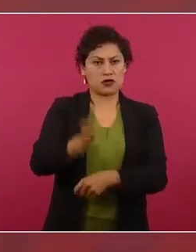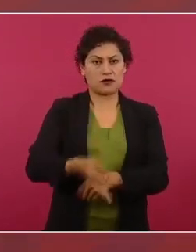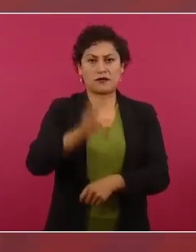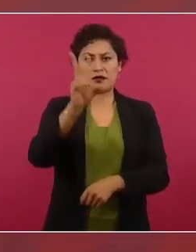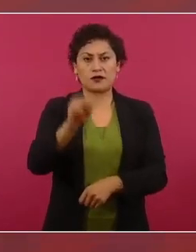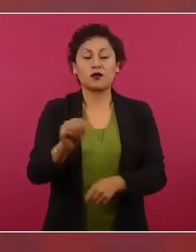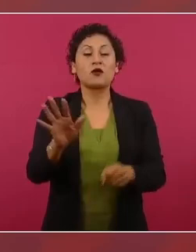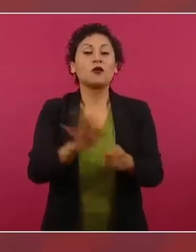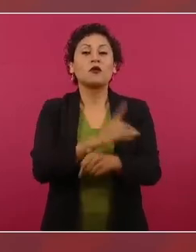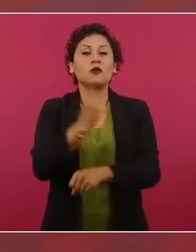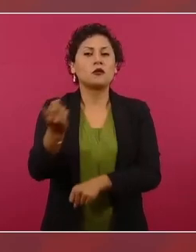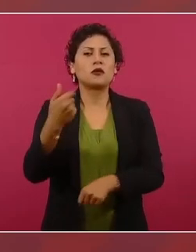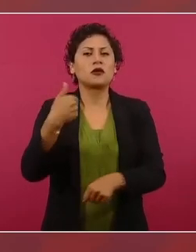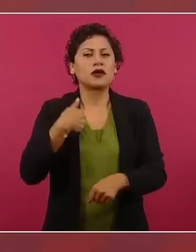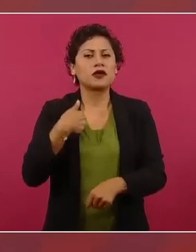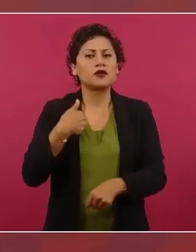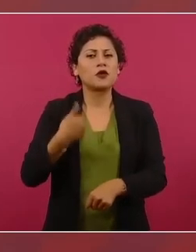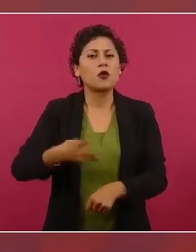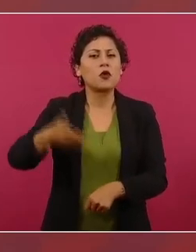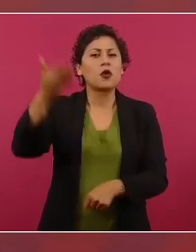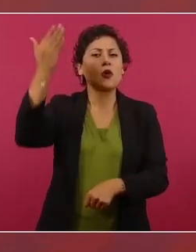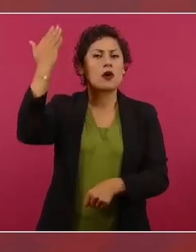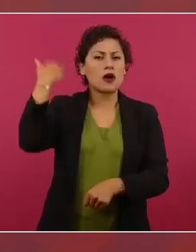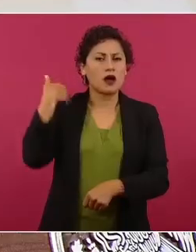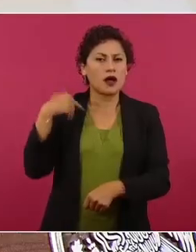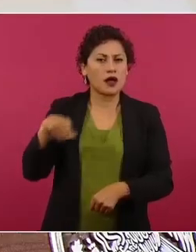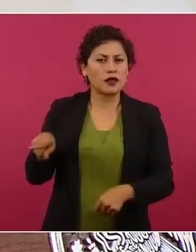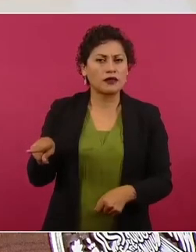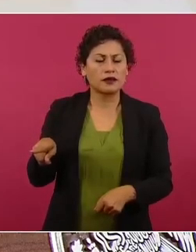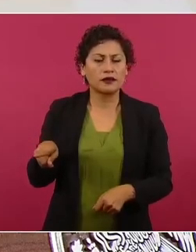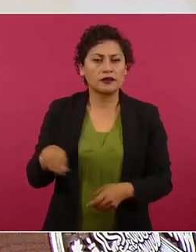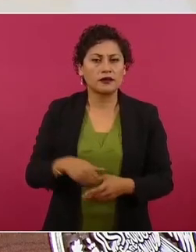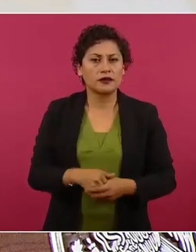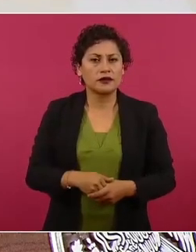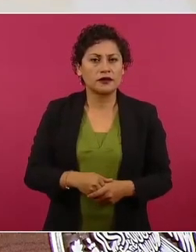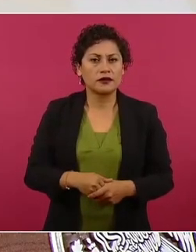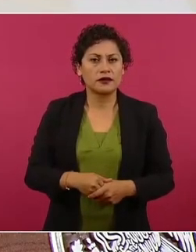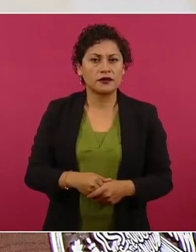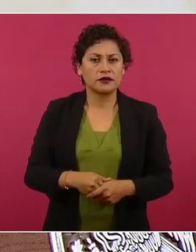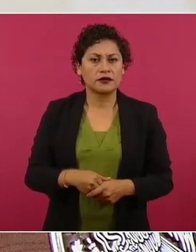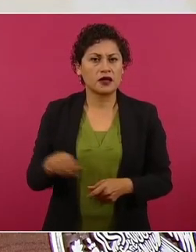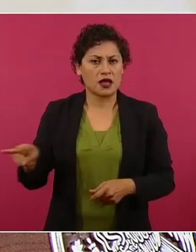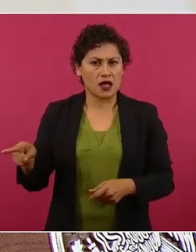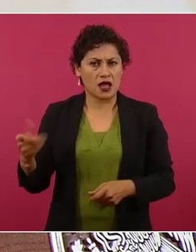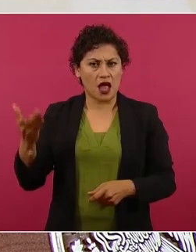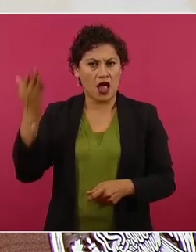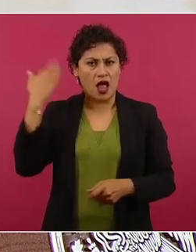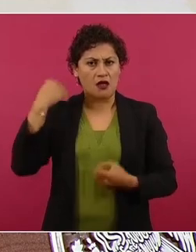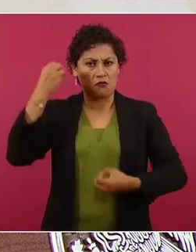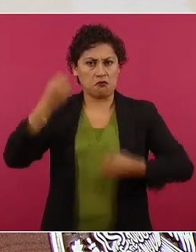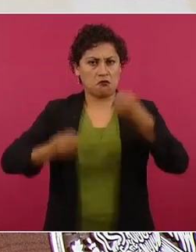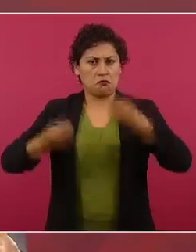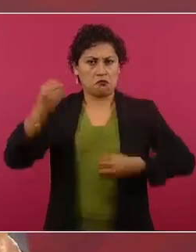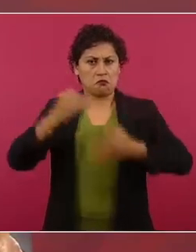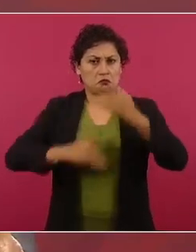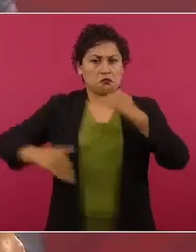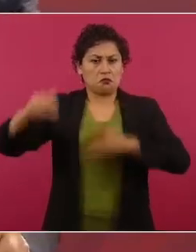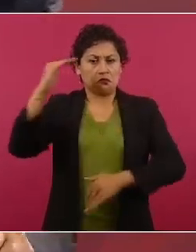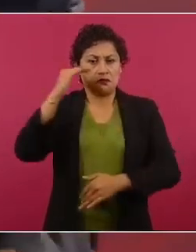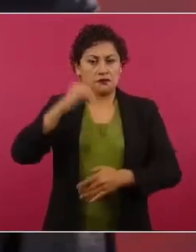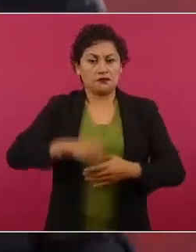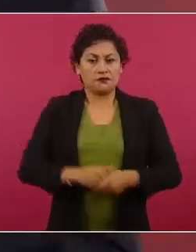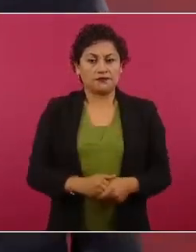que era desde entonces ministro, voté